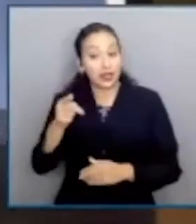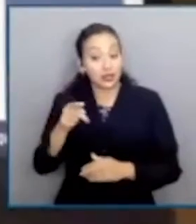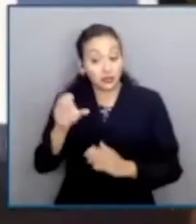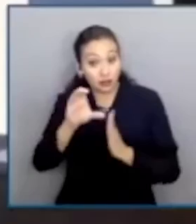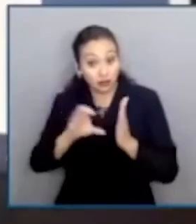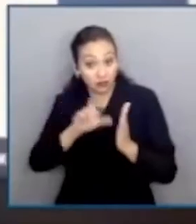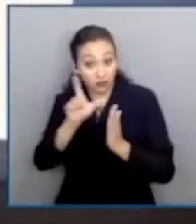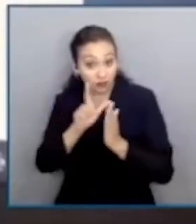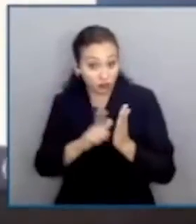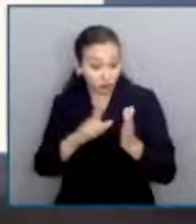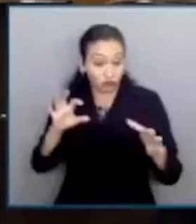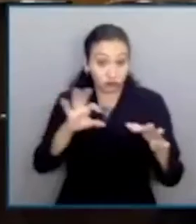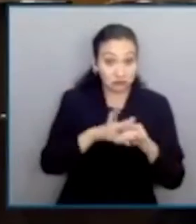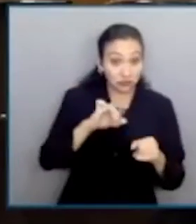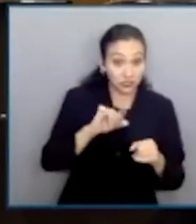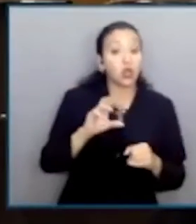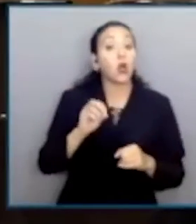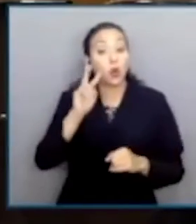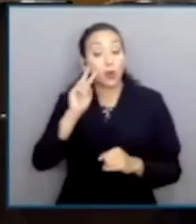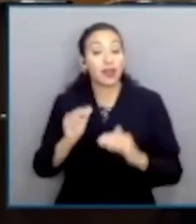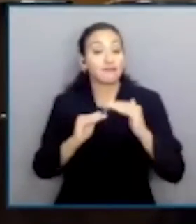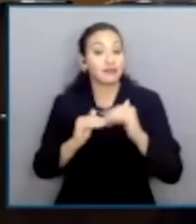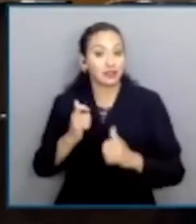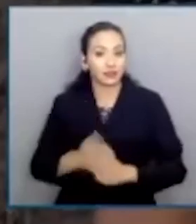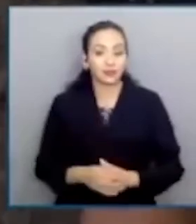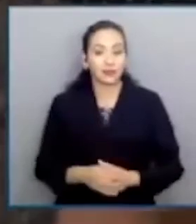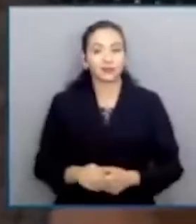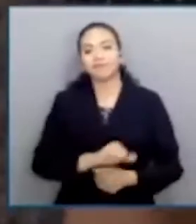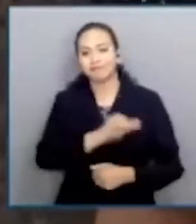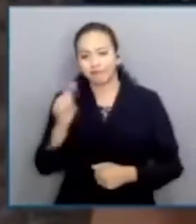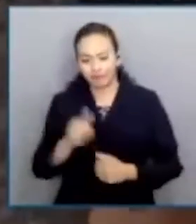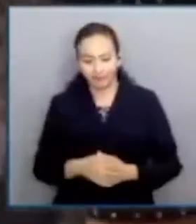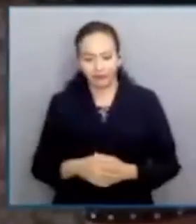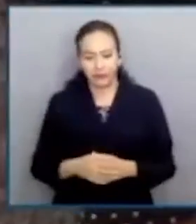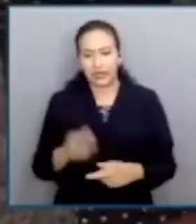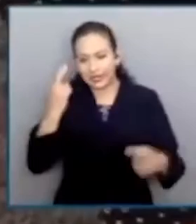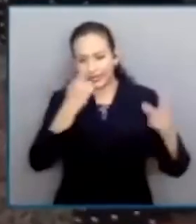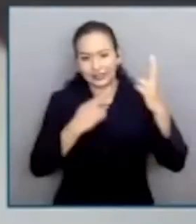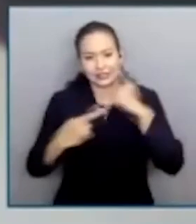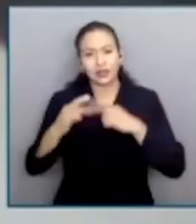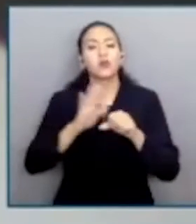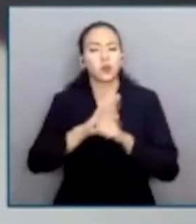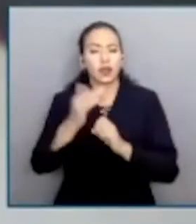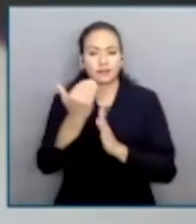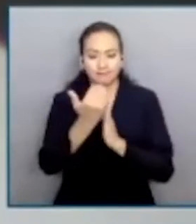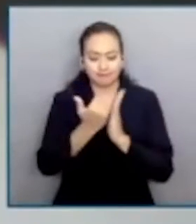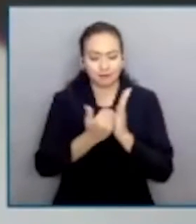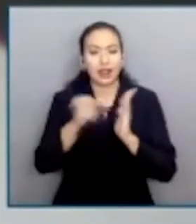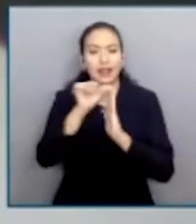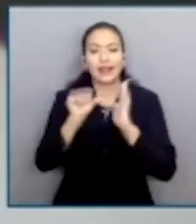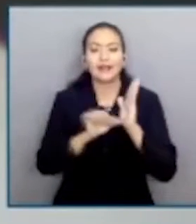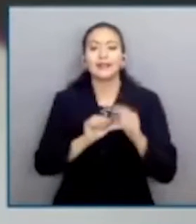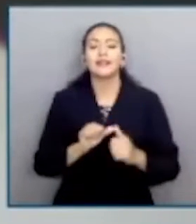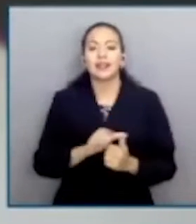el derecho al mínimo vital. En otro asunto, la segunda sala se pronunciaría sobre la constitucionalidad de los artículos de la Ley